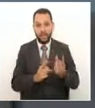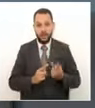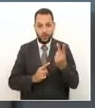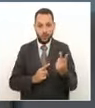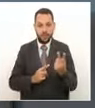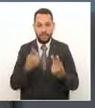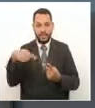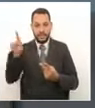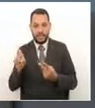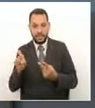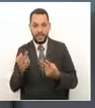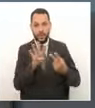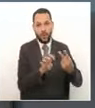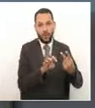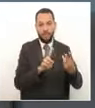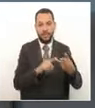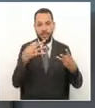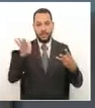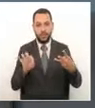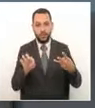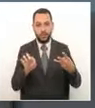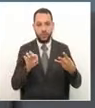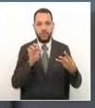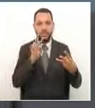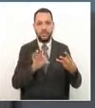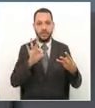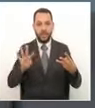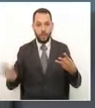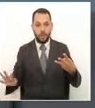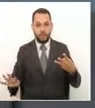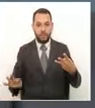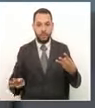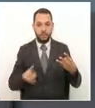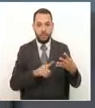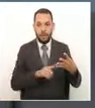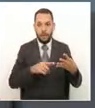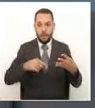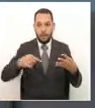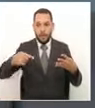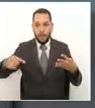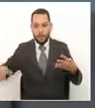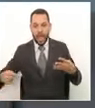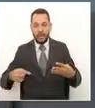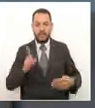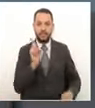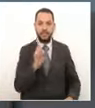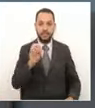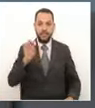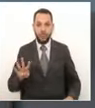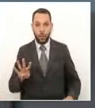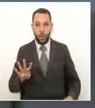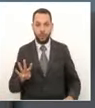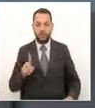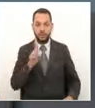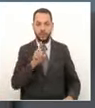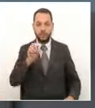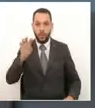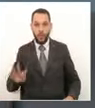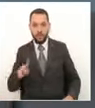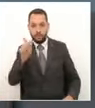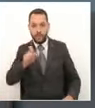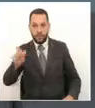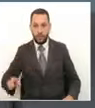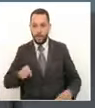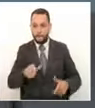el 18 34 y subimos a 104 haciendo un confinamiento impresionante en 18 días donde